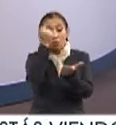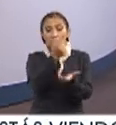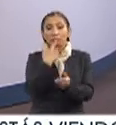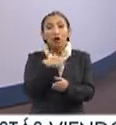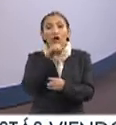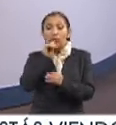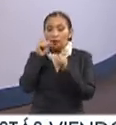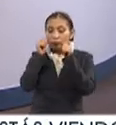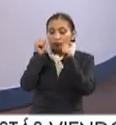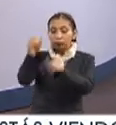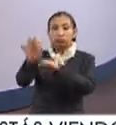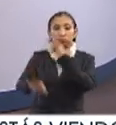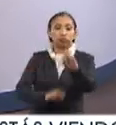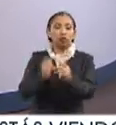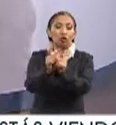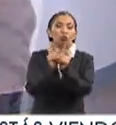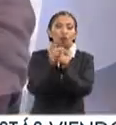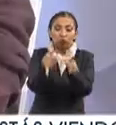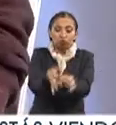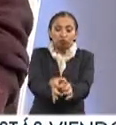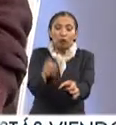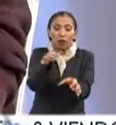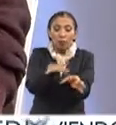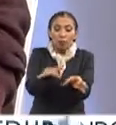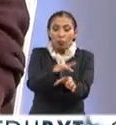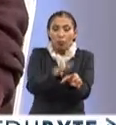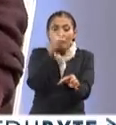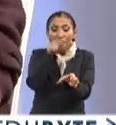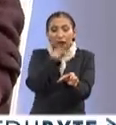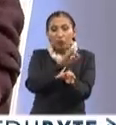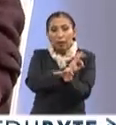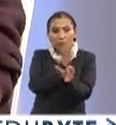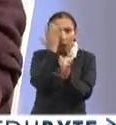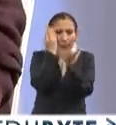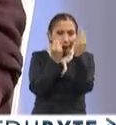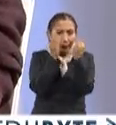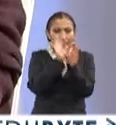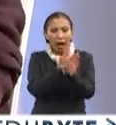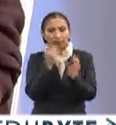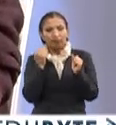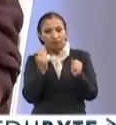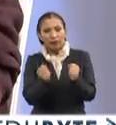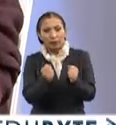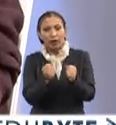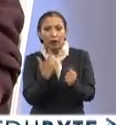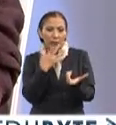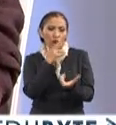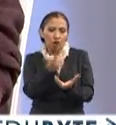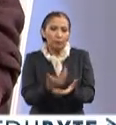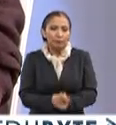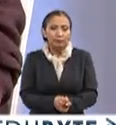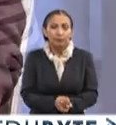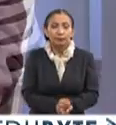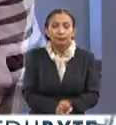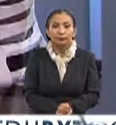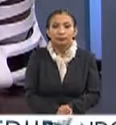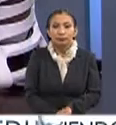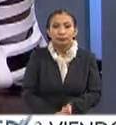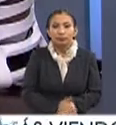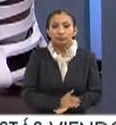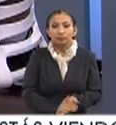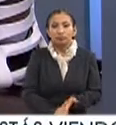pero de atender a un grupo pequeño de alumnos para que puedan obtener como el máximo beneficio. Sí, ahí me queda claro. Primero,